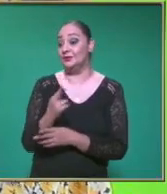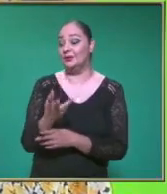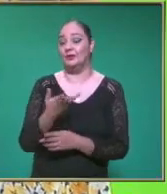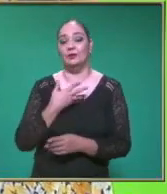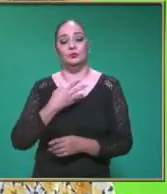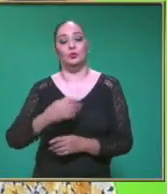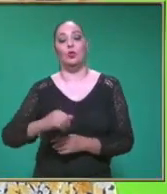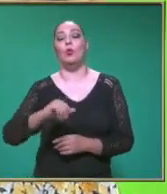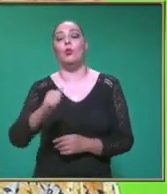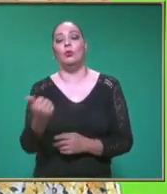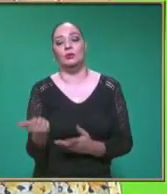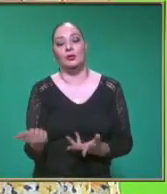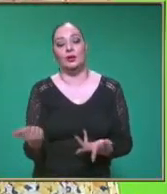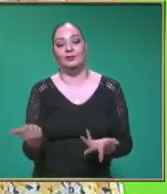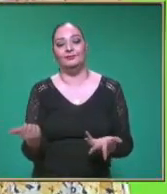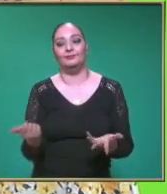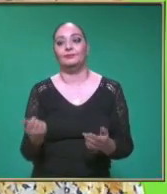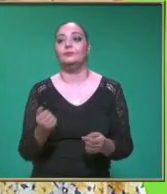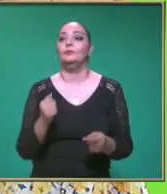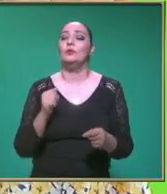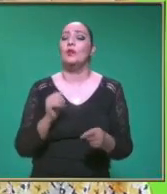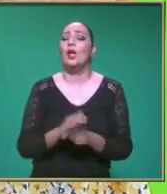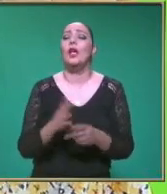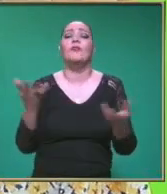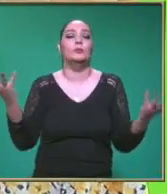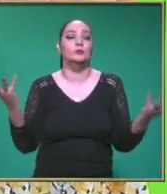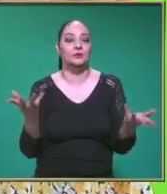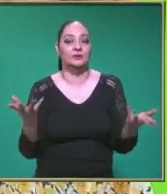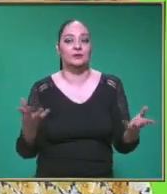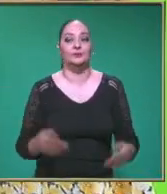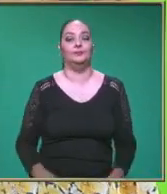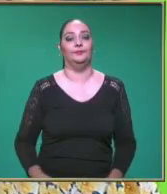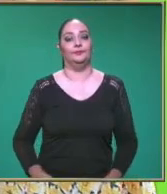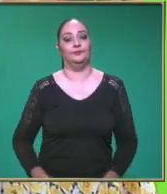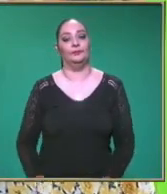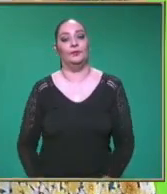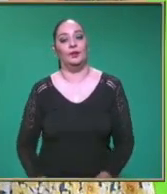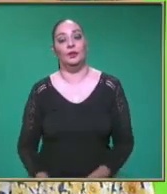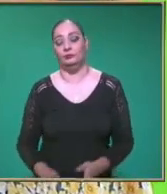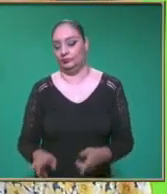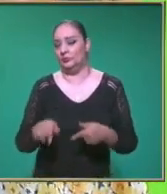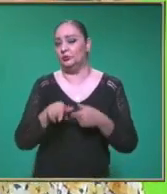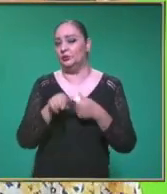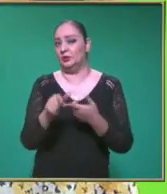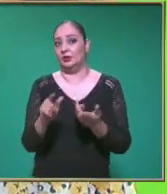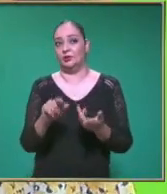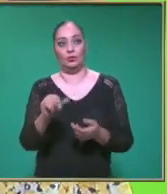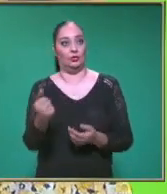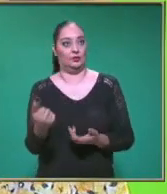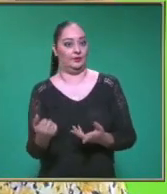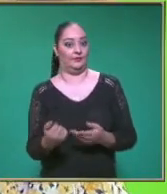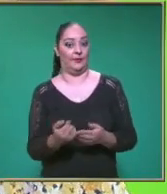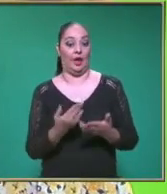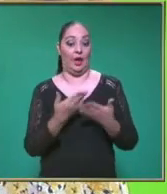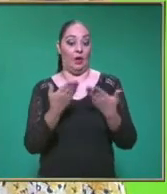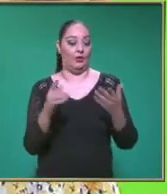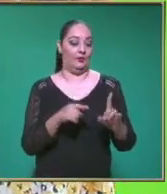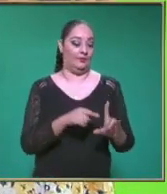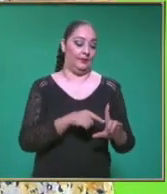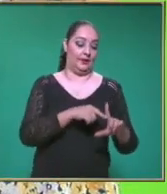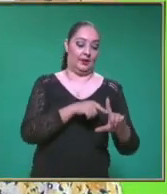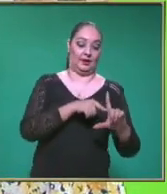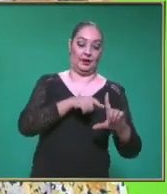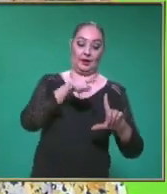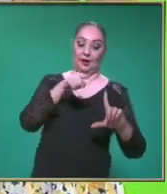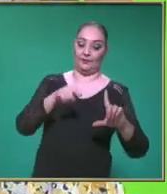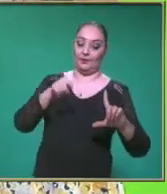la siguiente Ahora sí ¿Qué vamos a realizar maestra? ¿O qué vamos a observar? Continuamos con Las gráficas Es importante